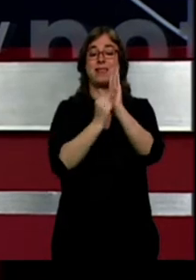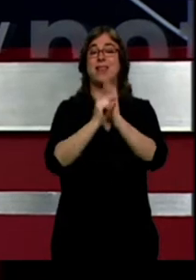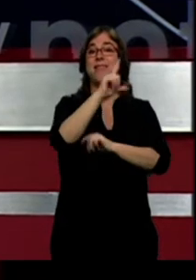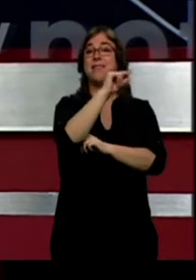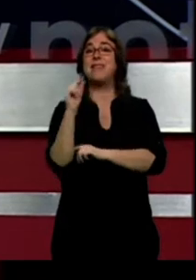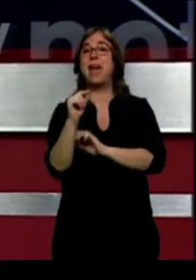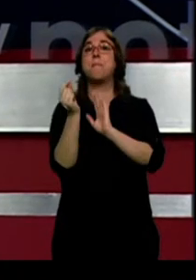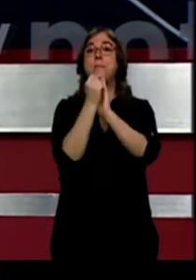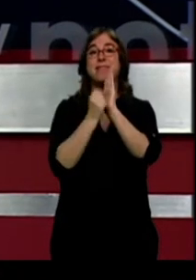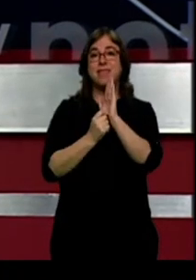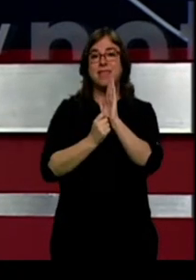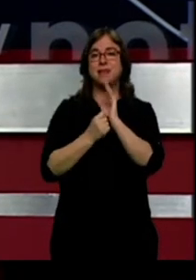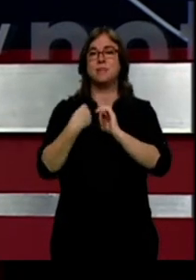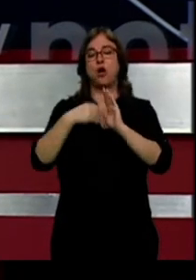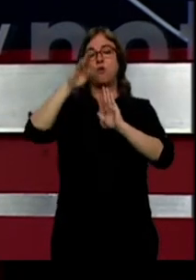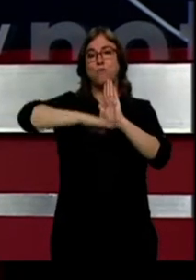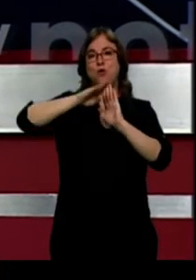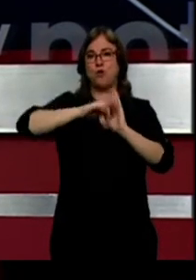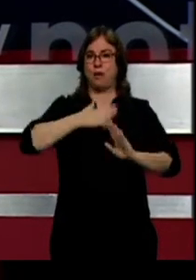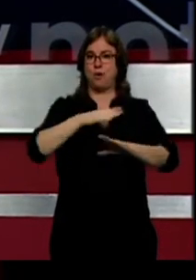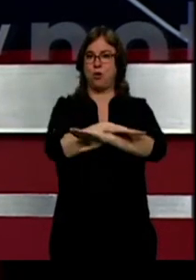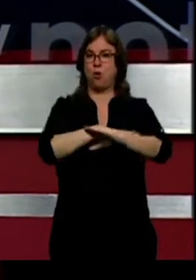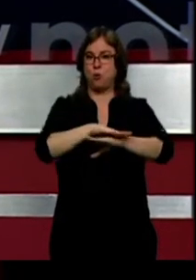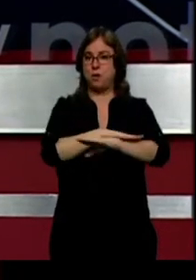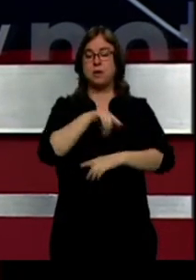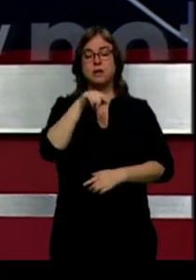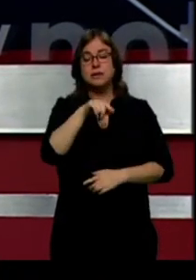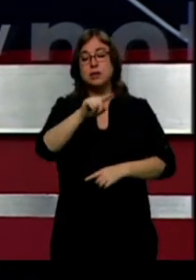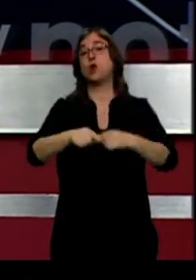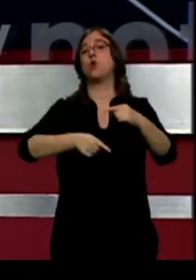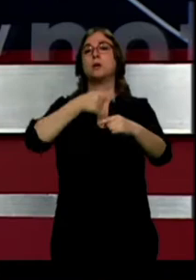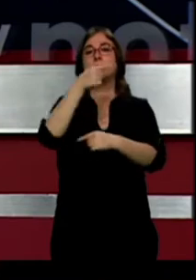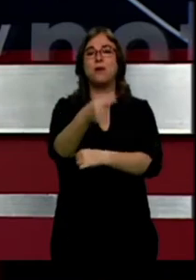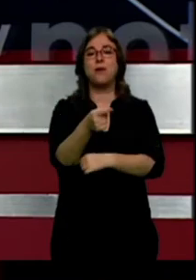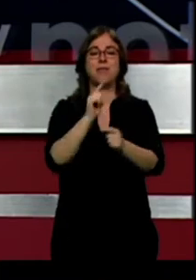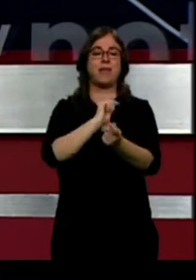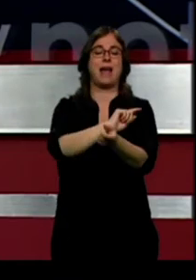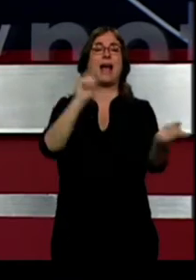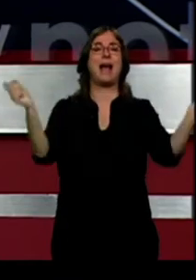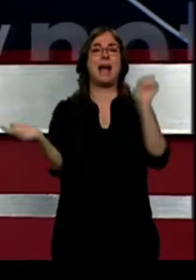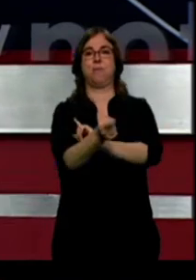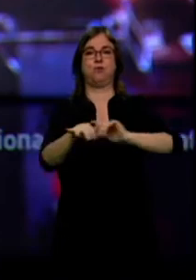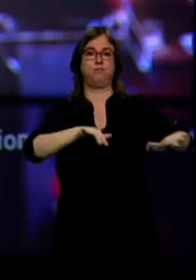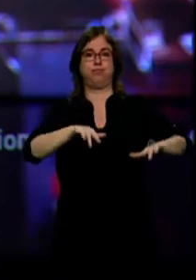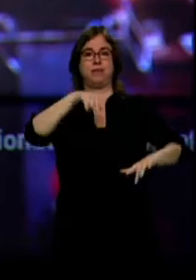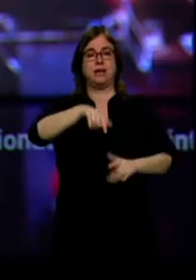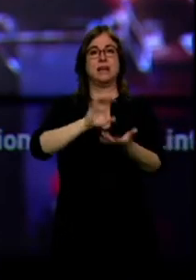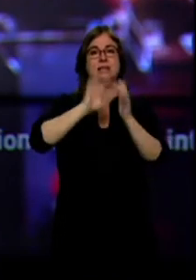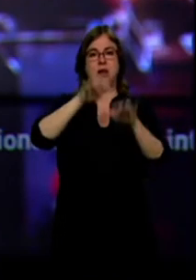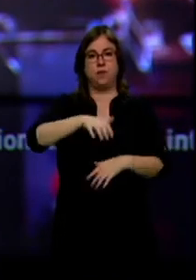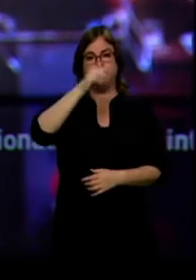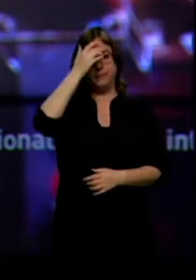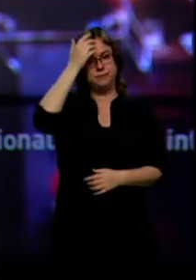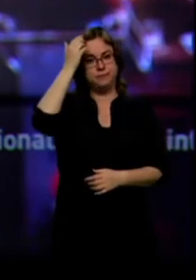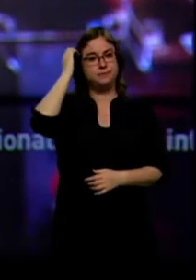programa de gobierno es el que va a provocar realmente el cambio y la regeneración aquí en Castilla y León. La